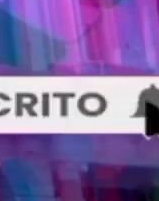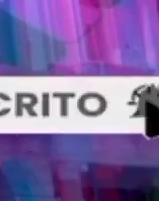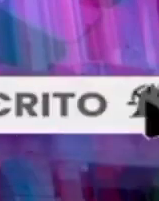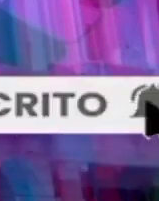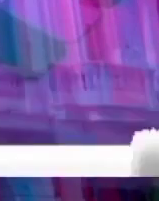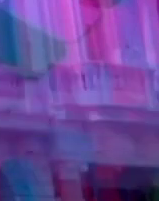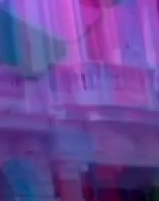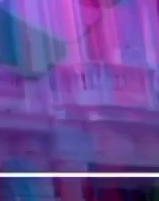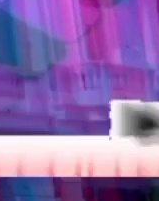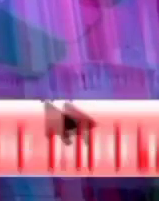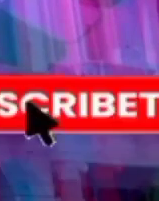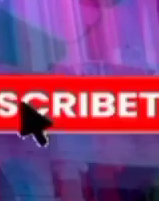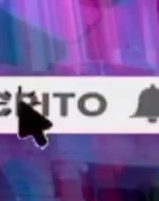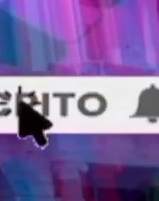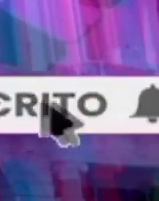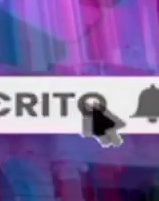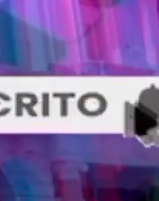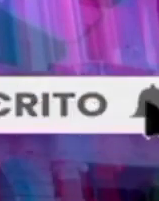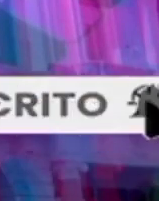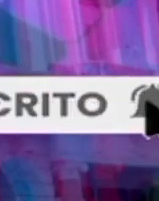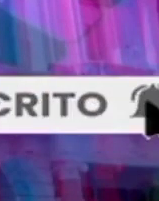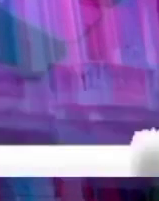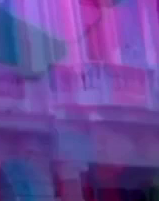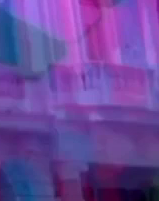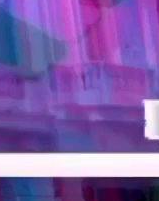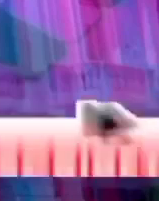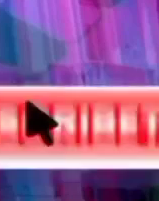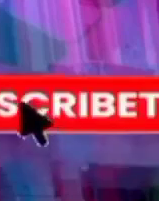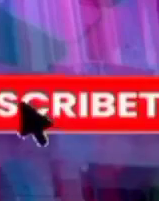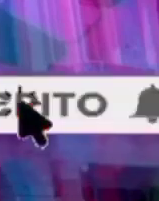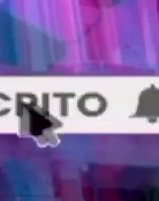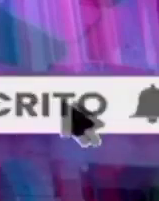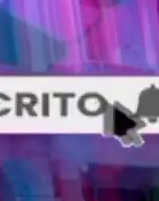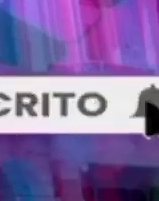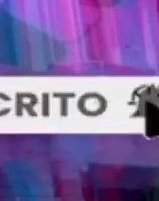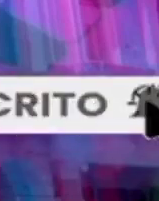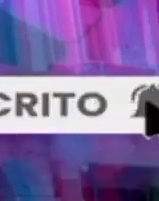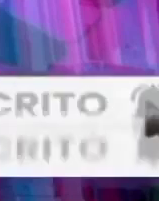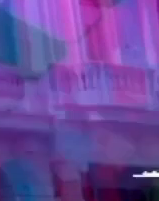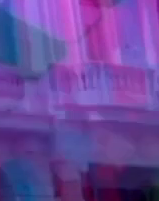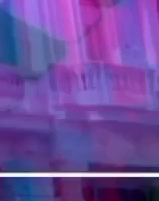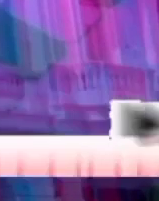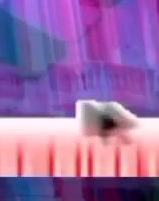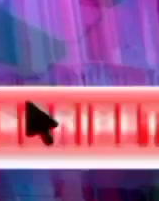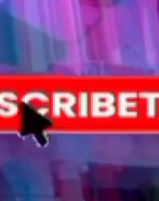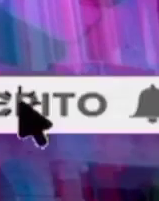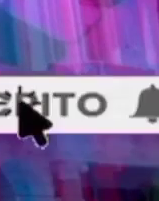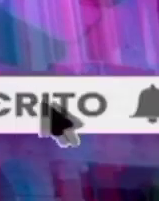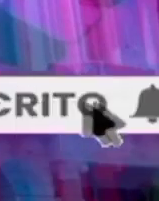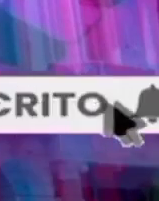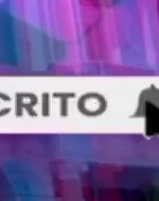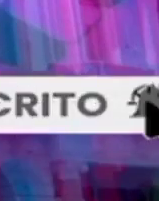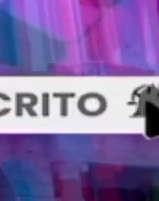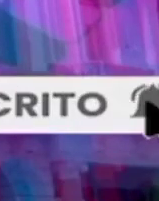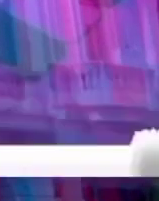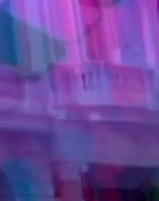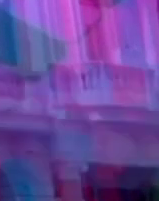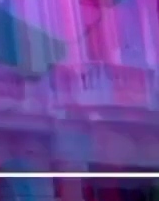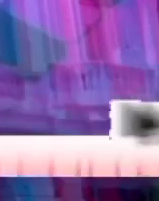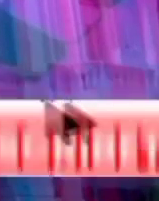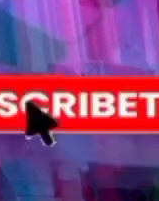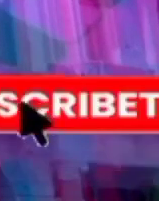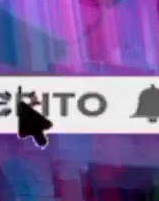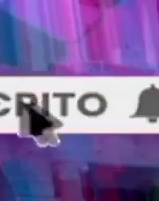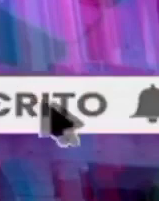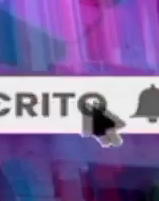amigos. Ah, y no olvides darle a la campanita. Así la plataforma te notificará cuando subamos un